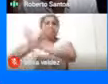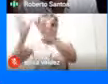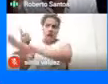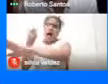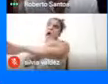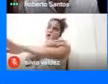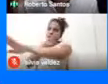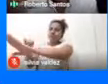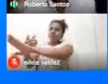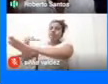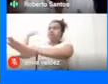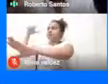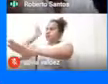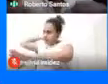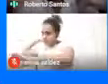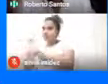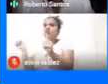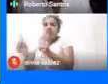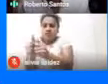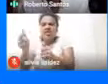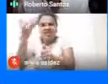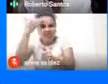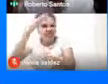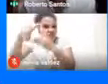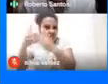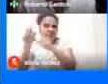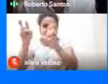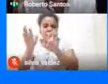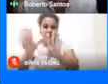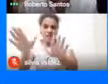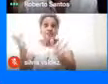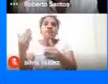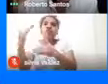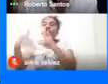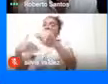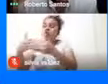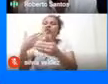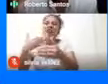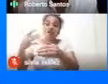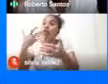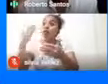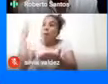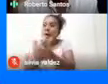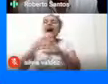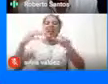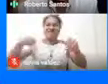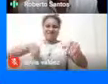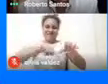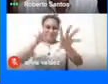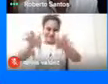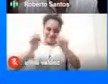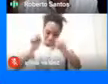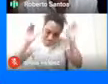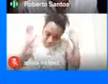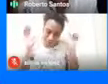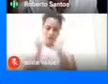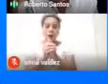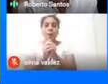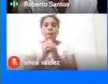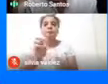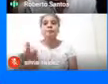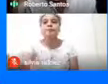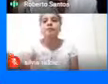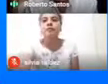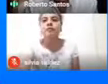Que todo Que todo esto Que vino después Con la conquista Entonces En ese sentido En Popayán